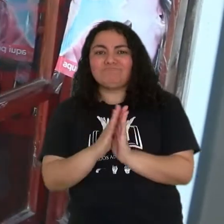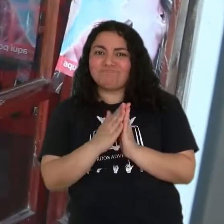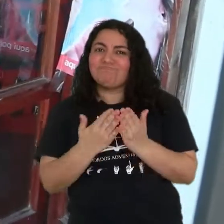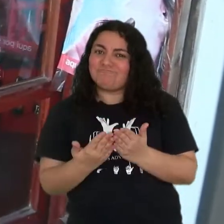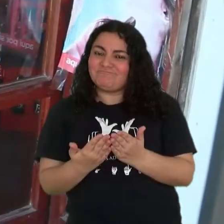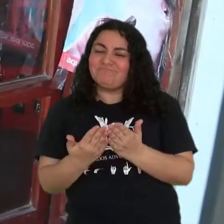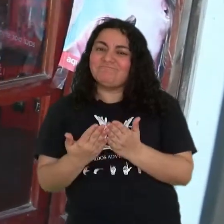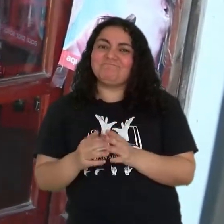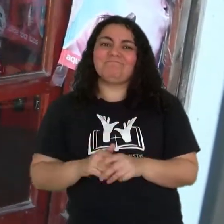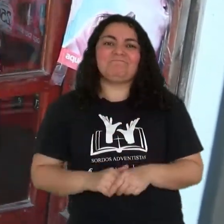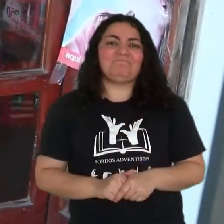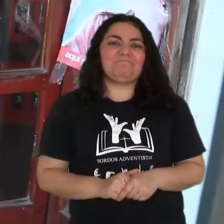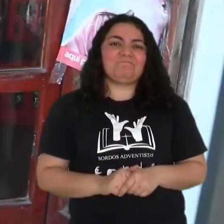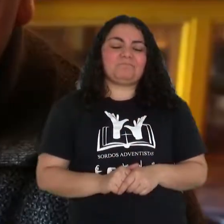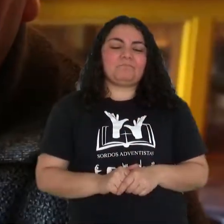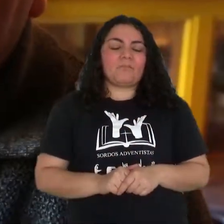Dios.